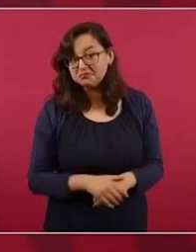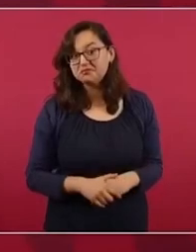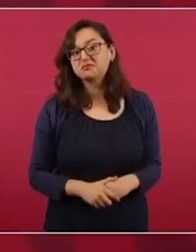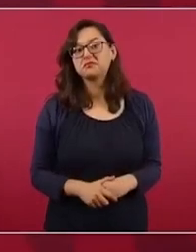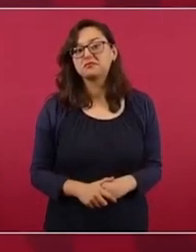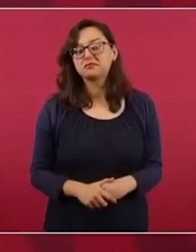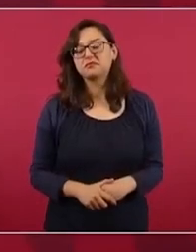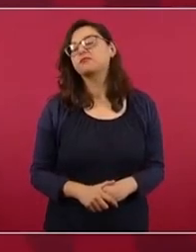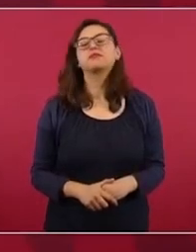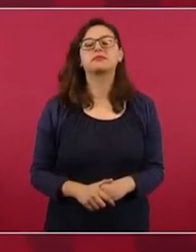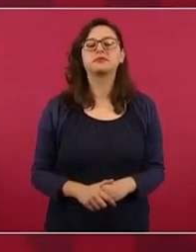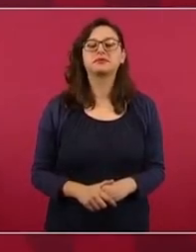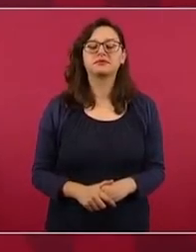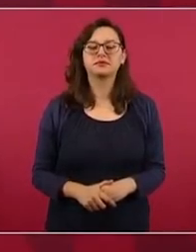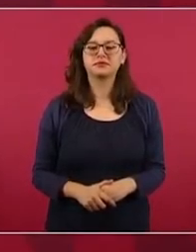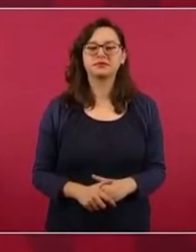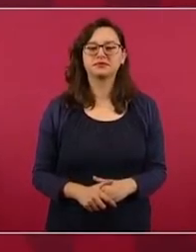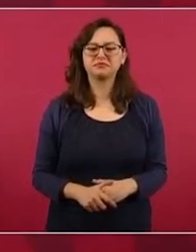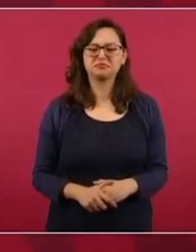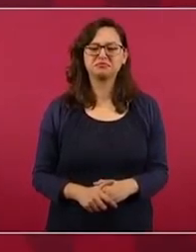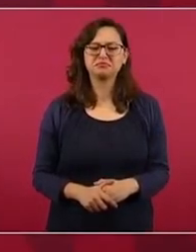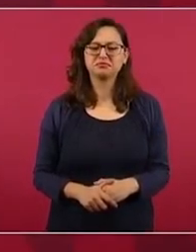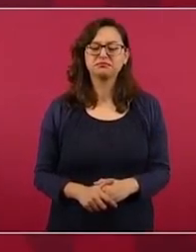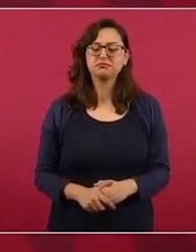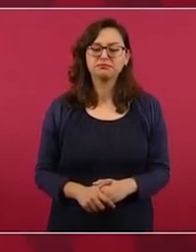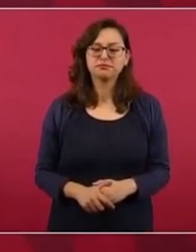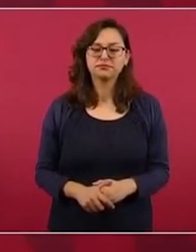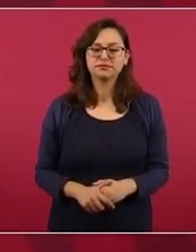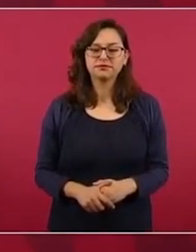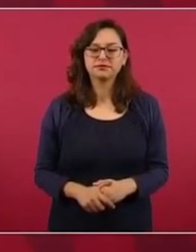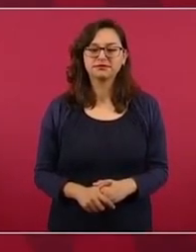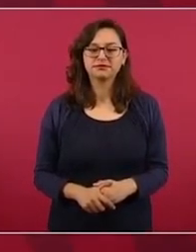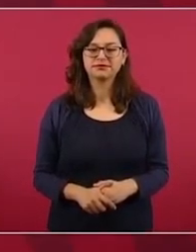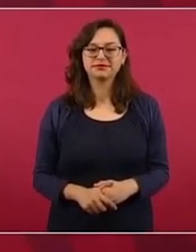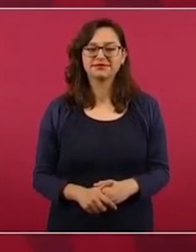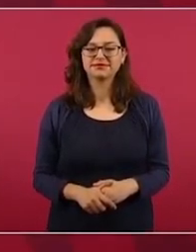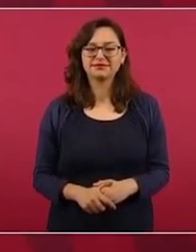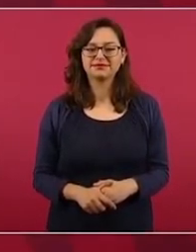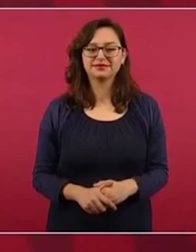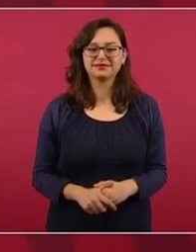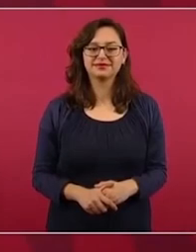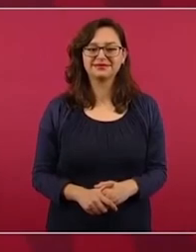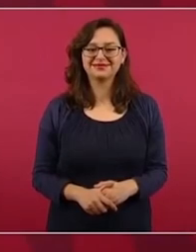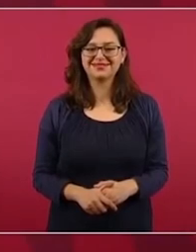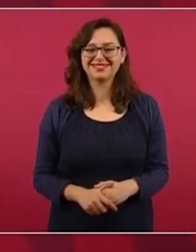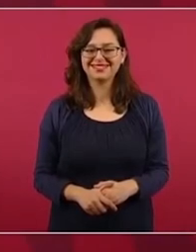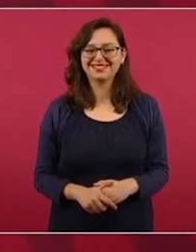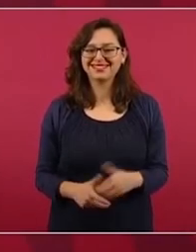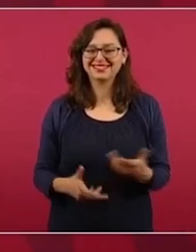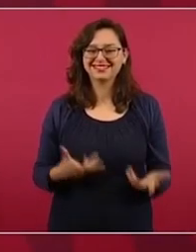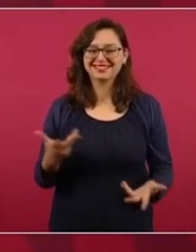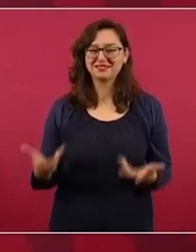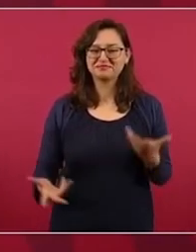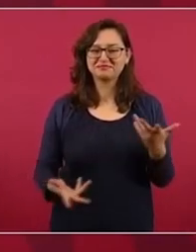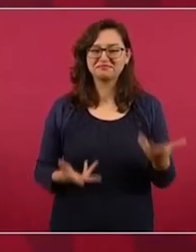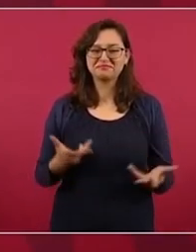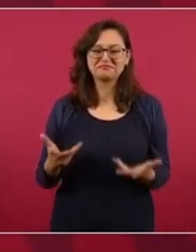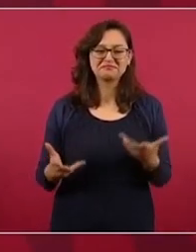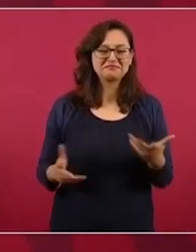A un encargo